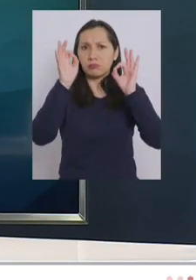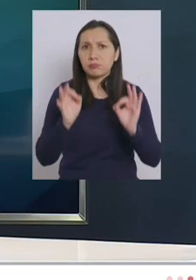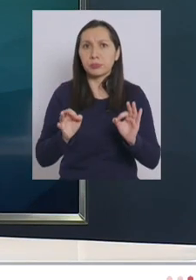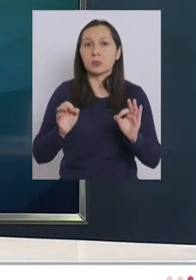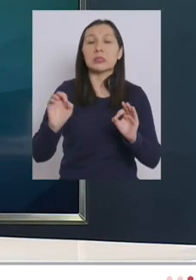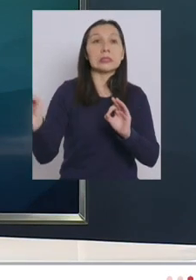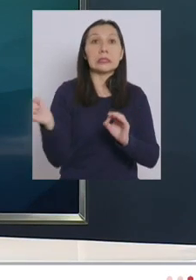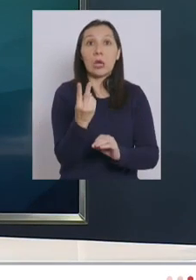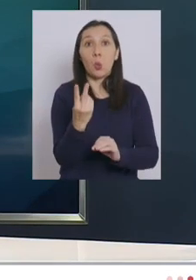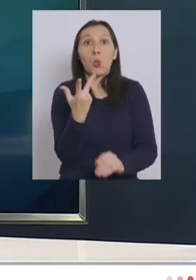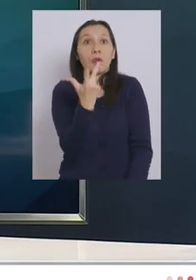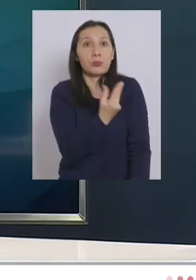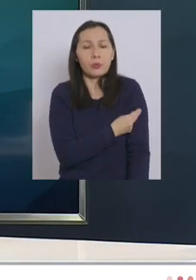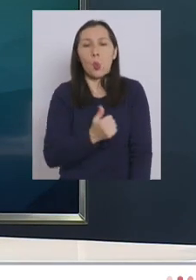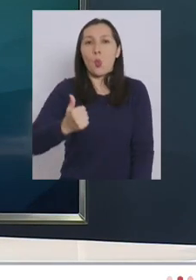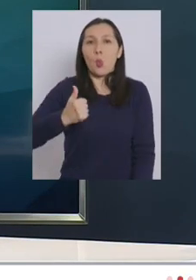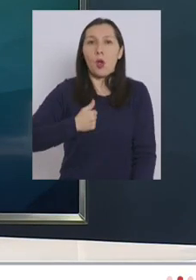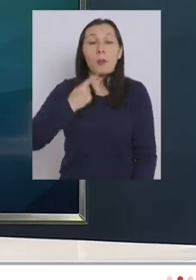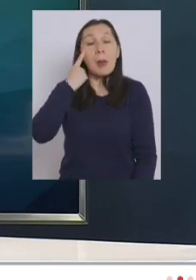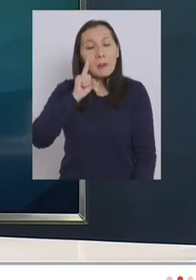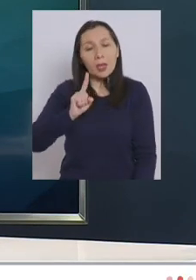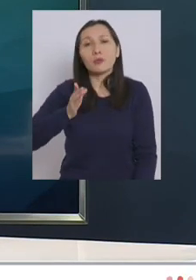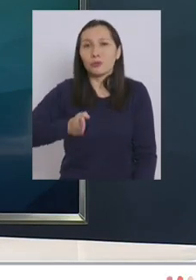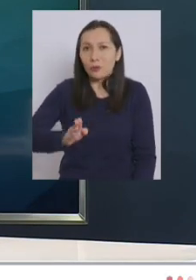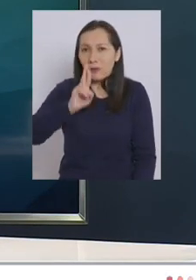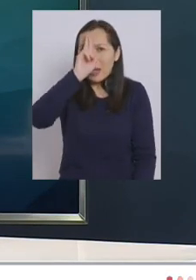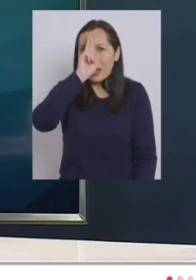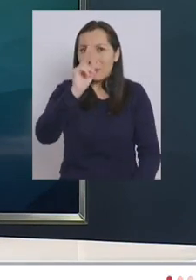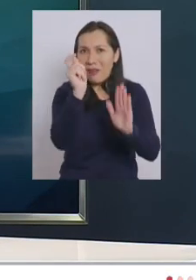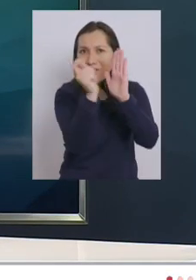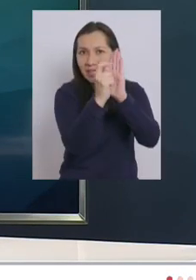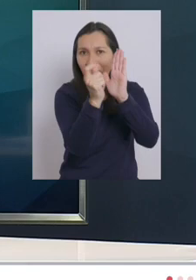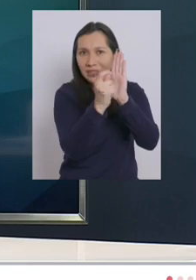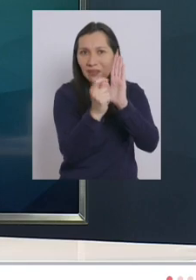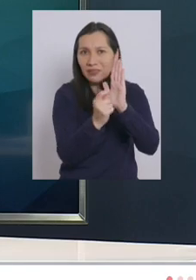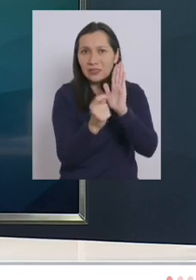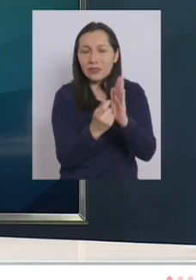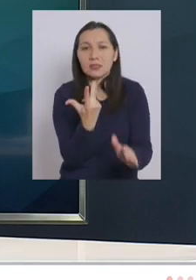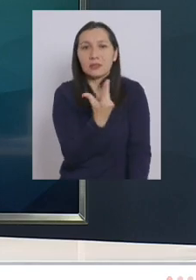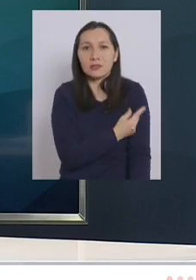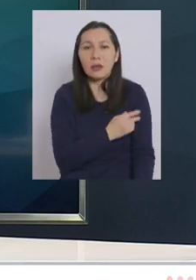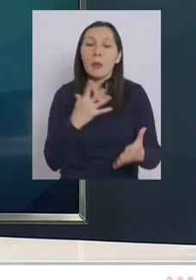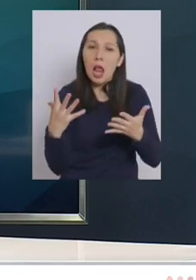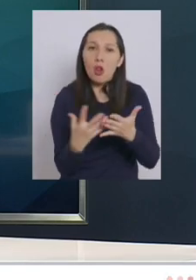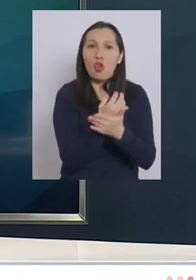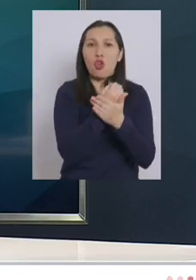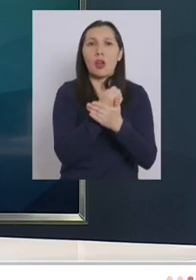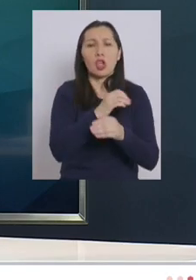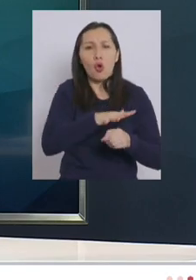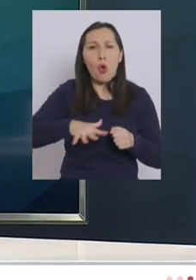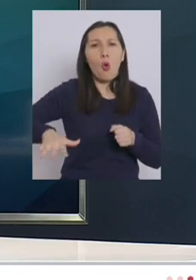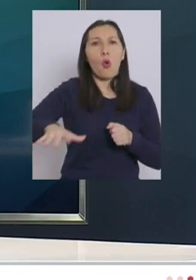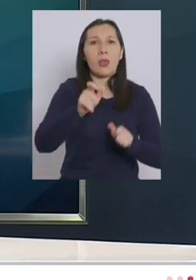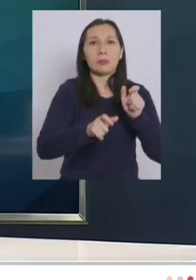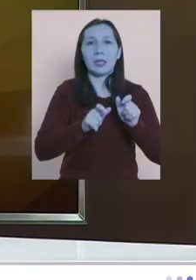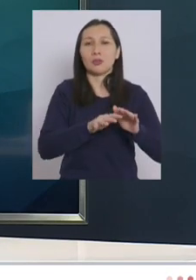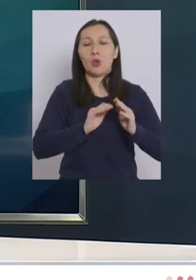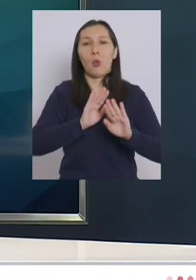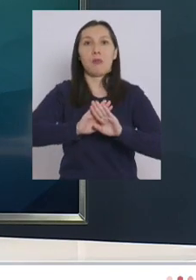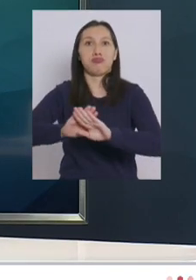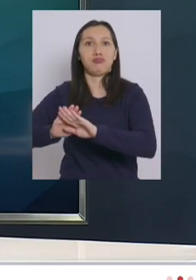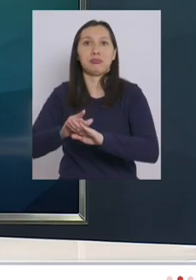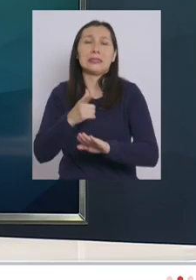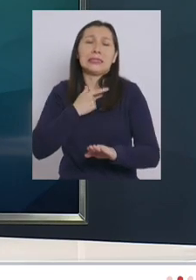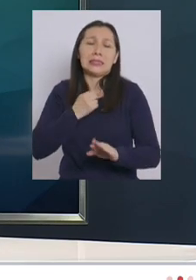con la segunda dosis pero tenemos que seguir respetando ese calendario de vacunación para alcanzar esa inmunidad de rebaño que tanto